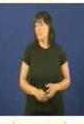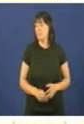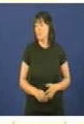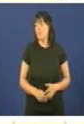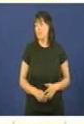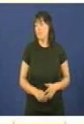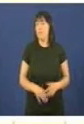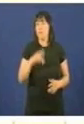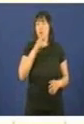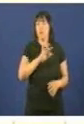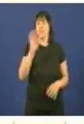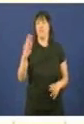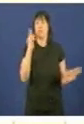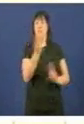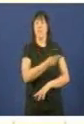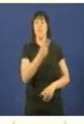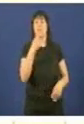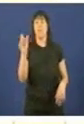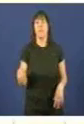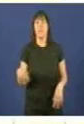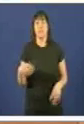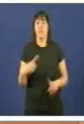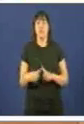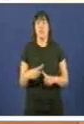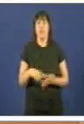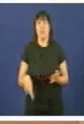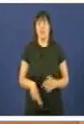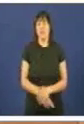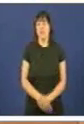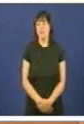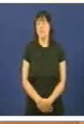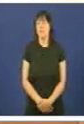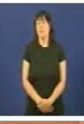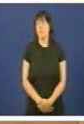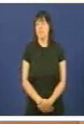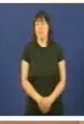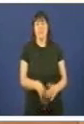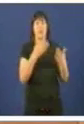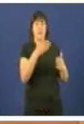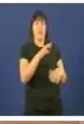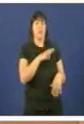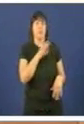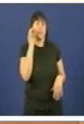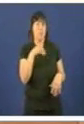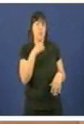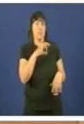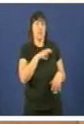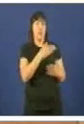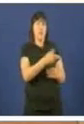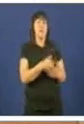Ten a palabra para respostar o presidente da Asunta. Moitas gracias, señora presidenta, señoría.